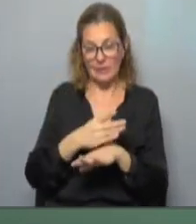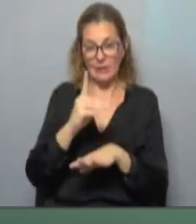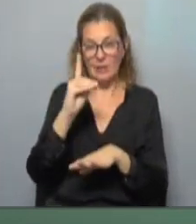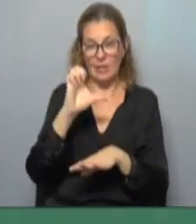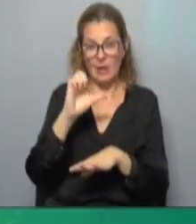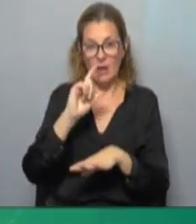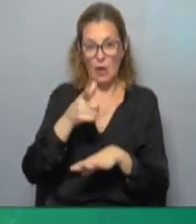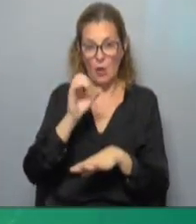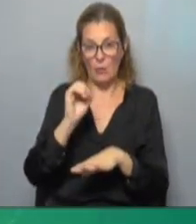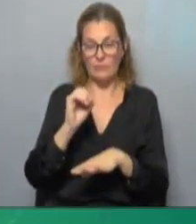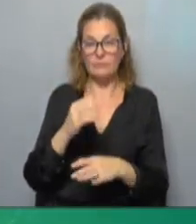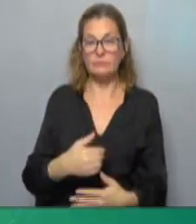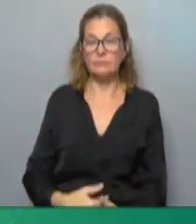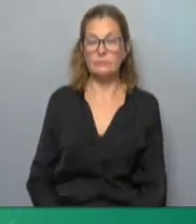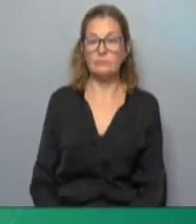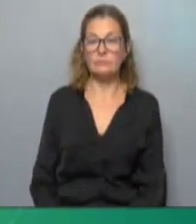Y adelante, Diego.